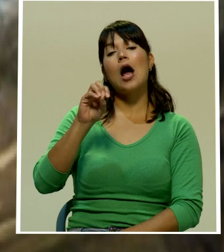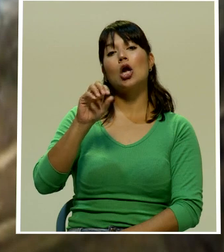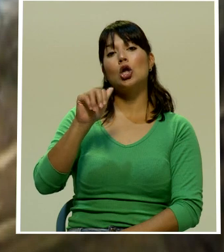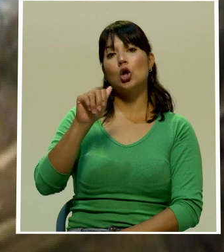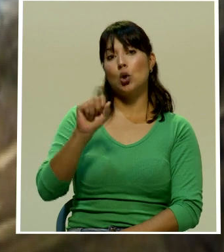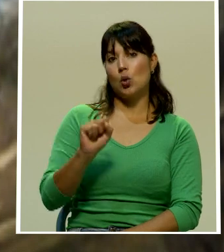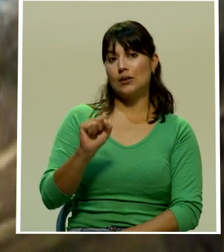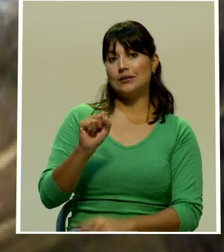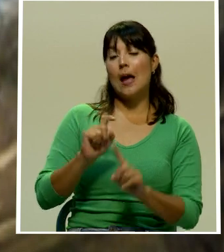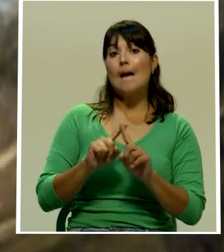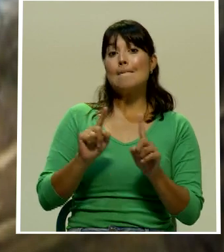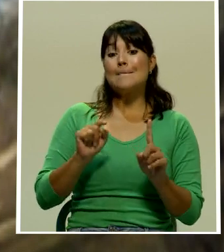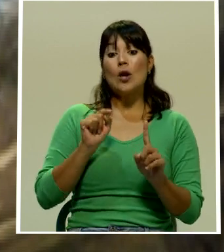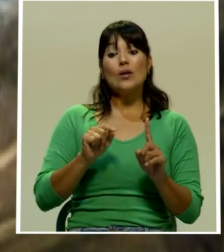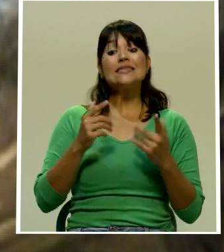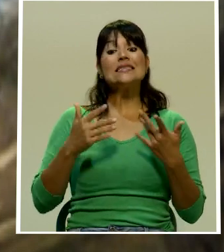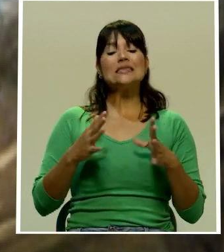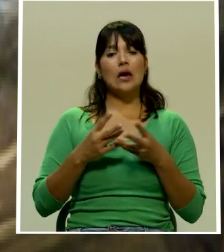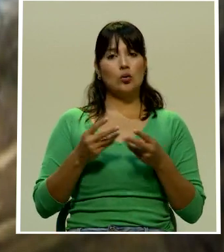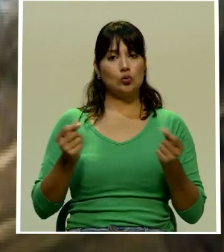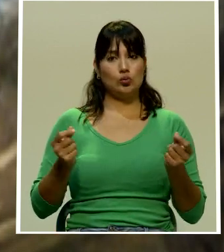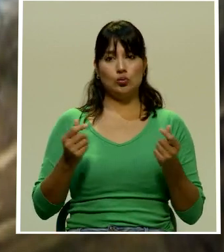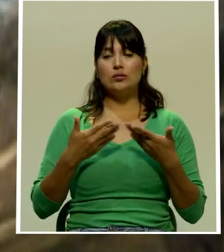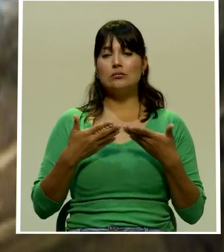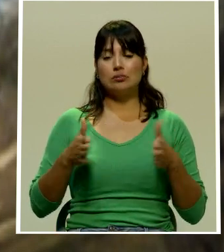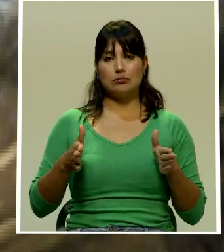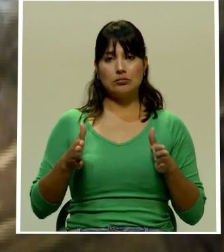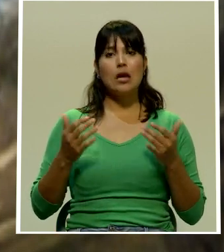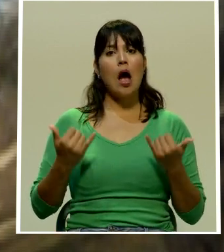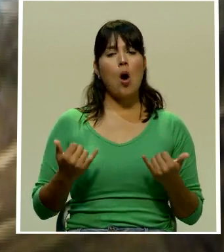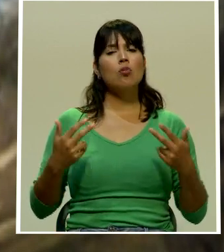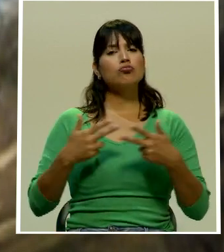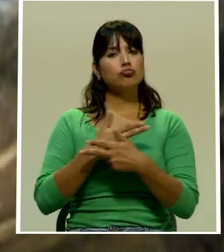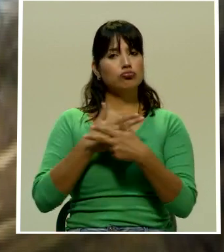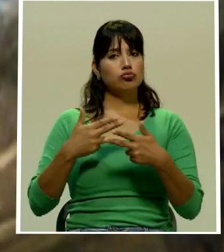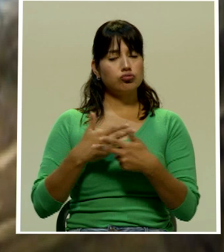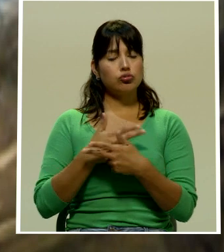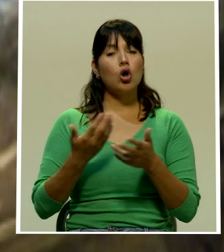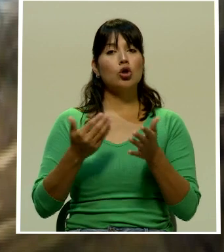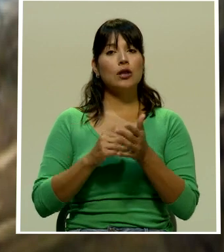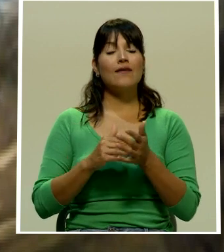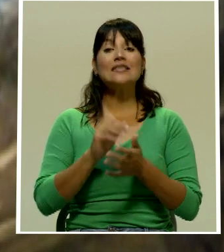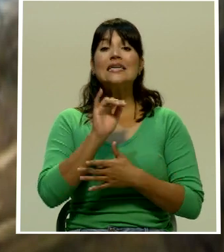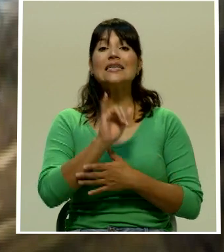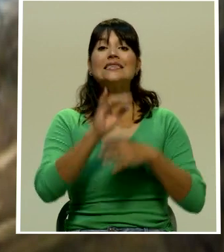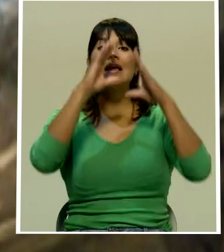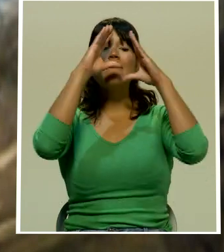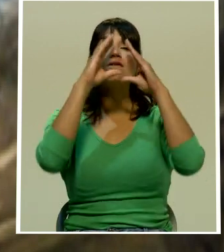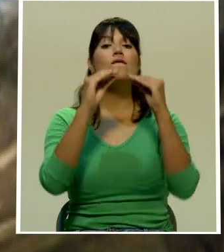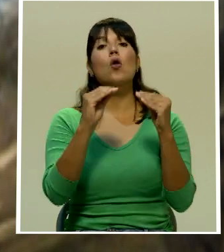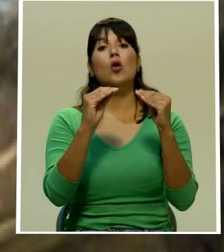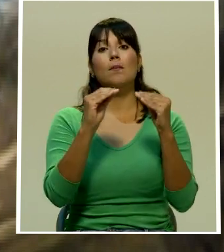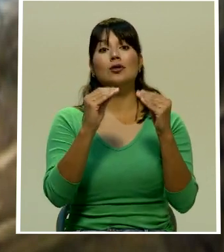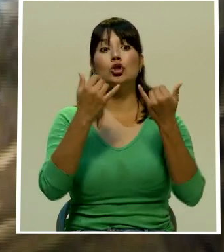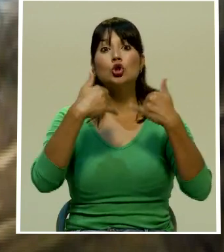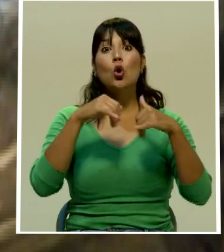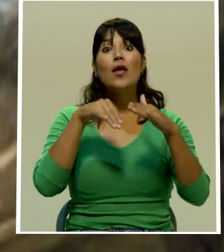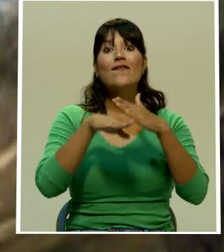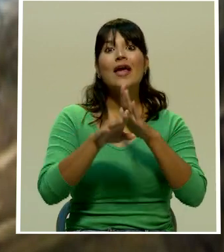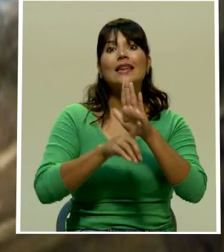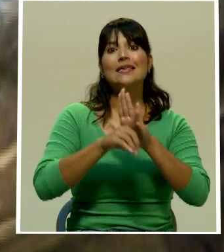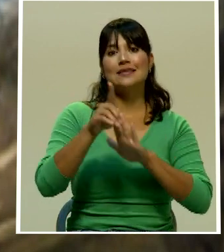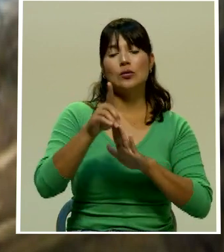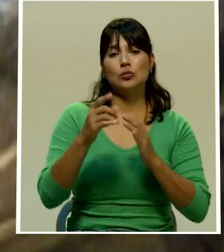embargo, ya el bloqueo se retiró y el paso está rehabilitado Esta información está en desarrollo